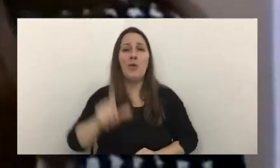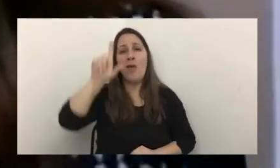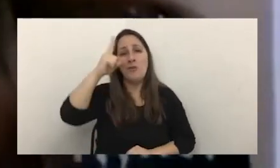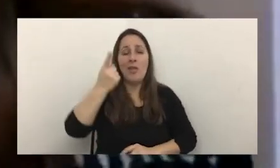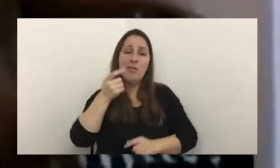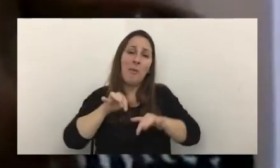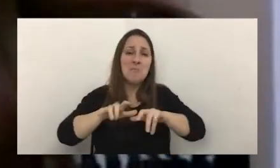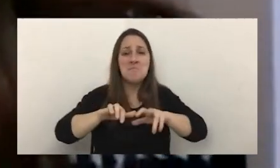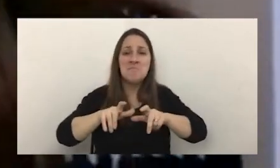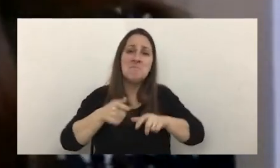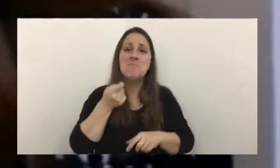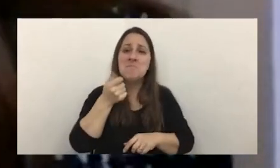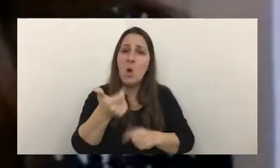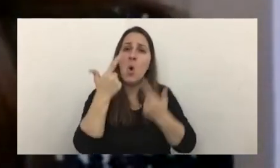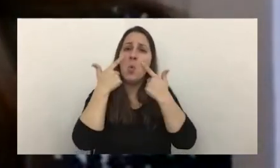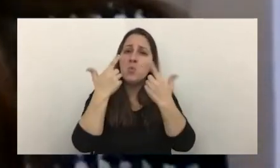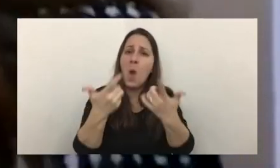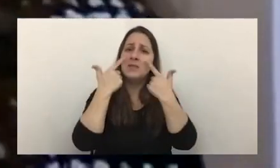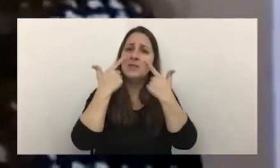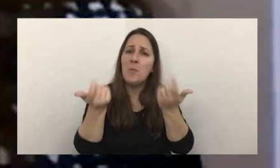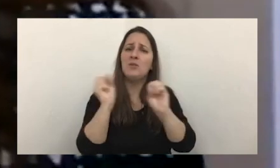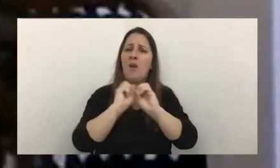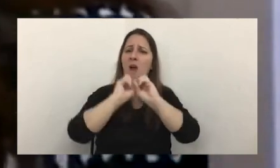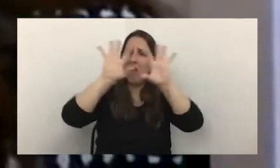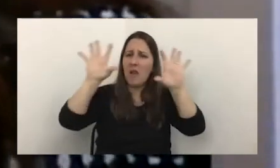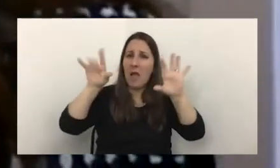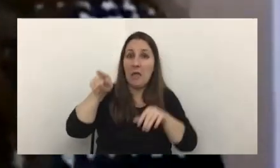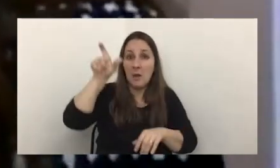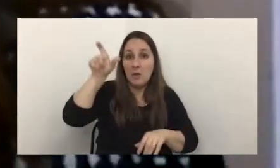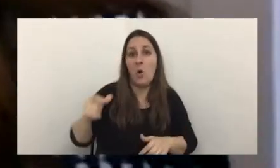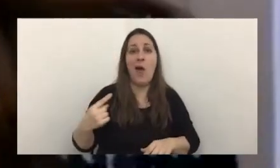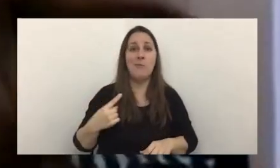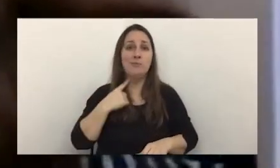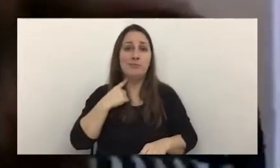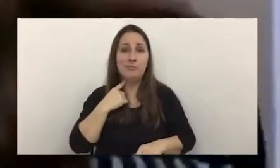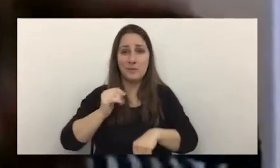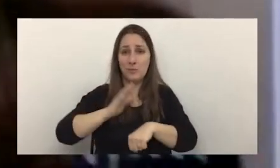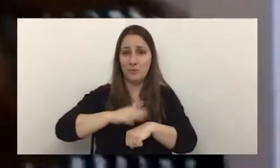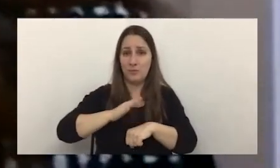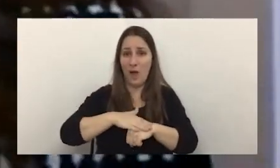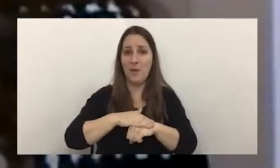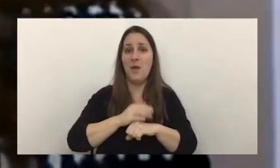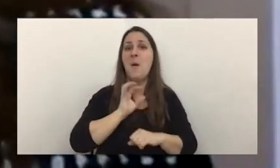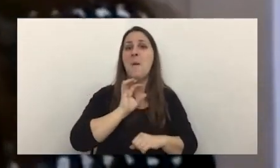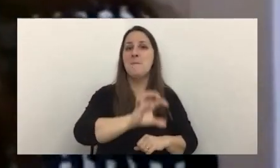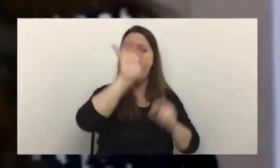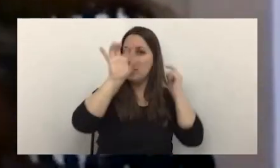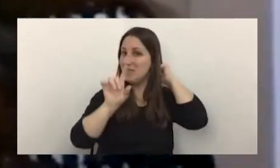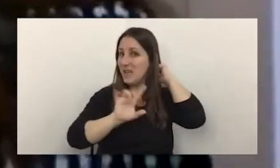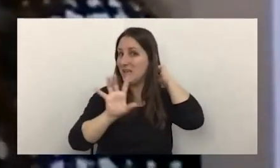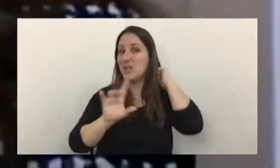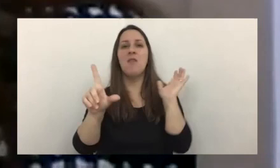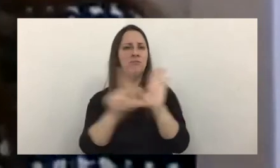y que realmente transparenta toda su operación va a ser el responsable y a partir de que las provincias ya lo tienen legalizado y